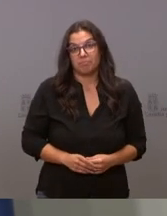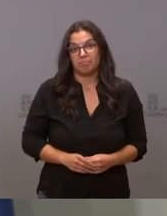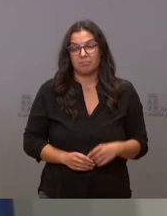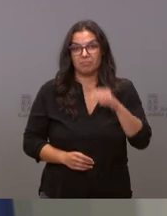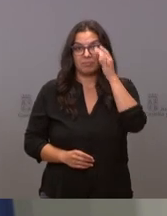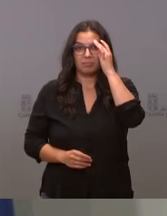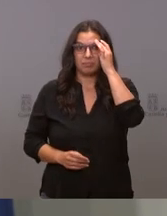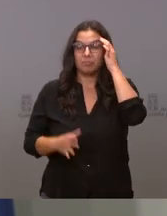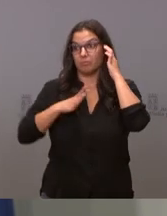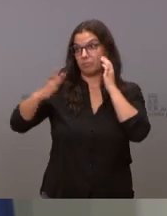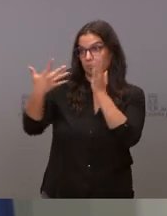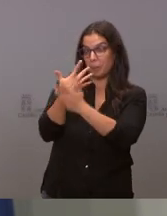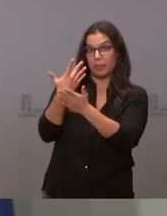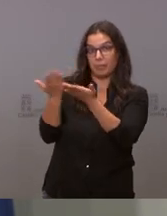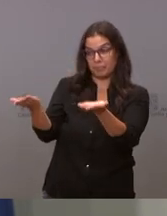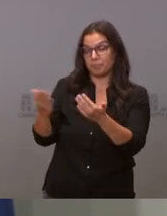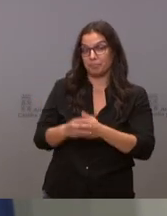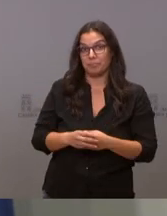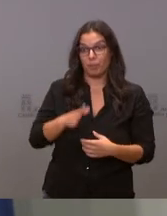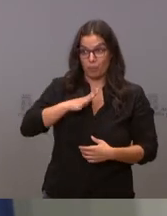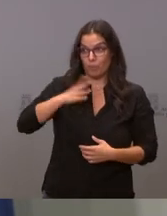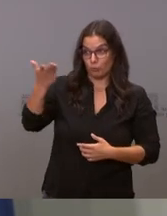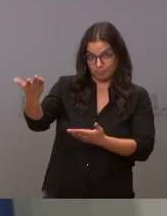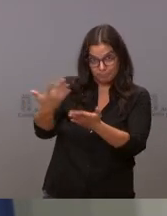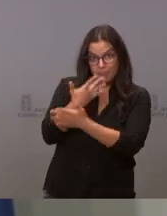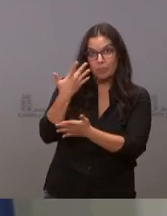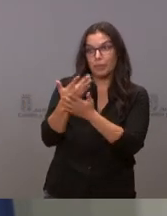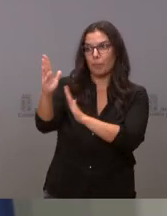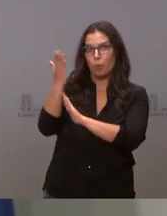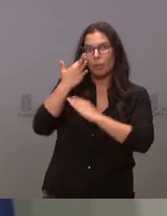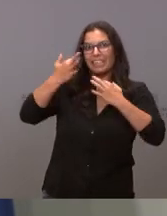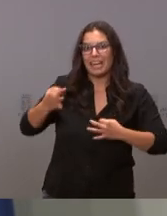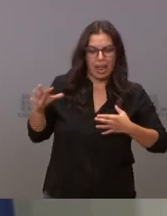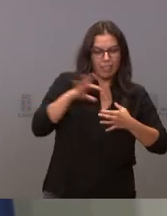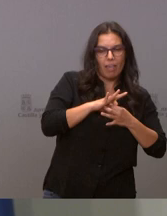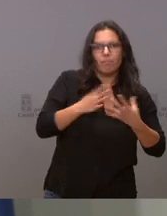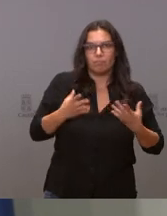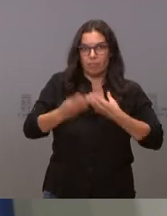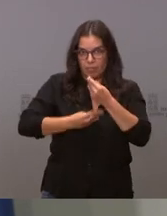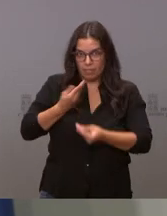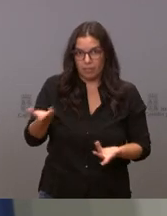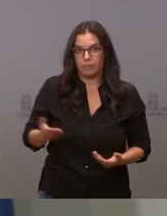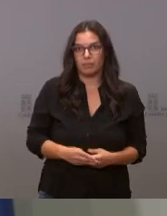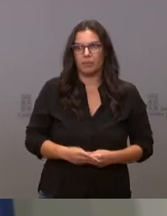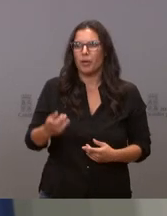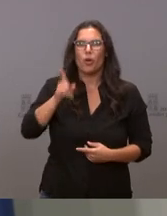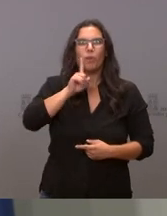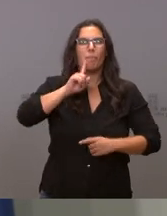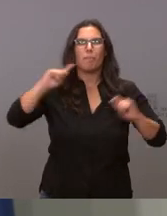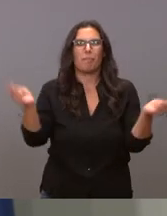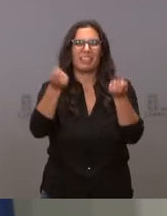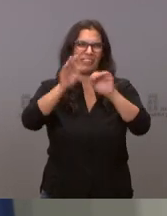venga y cuéntemelo cuéntemelo hágame una propuesta real pero deje de mentir a la gente